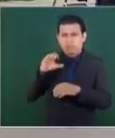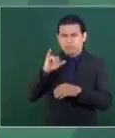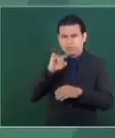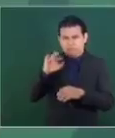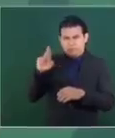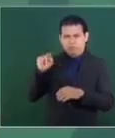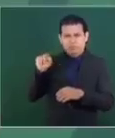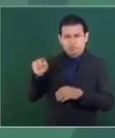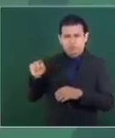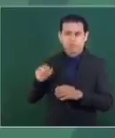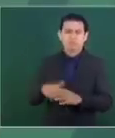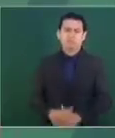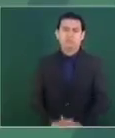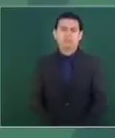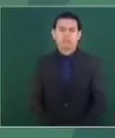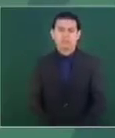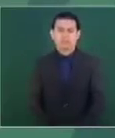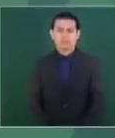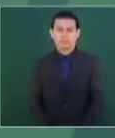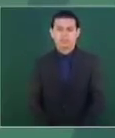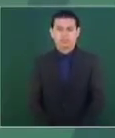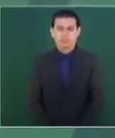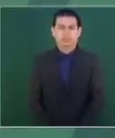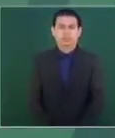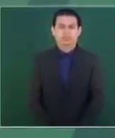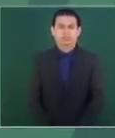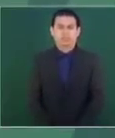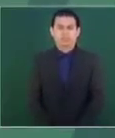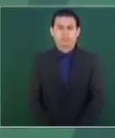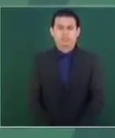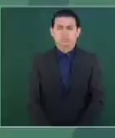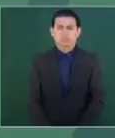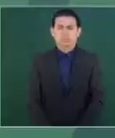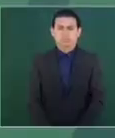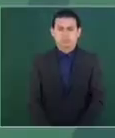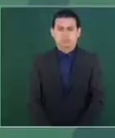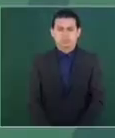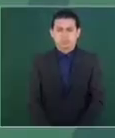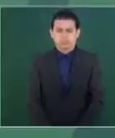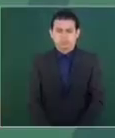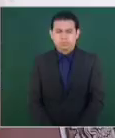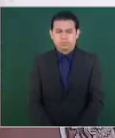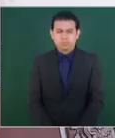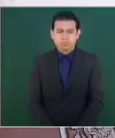O sea que, sobre todo con la orientación que le han dado,